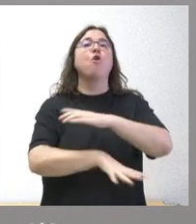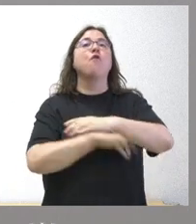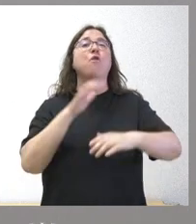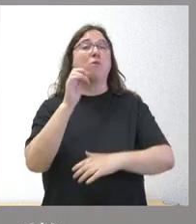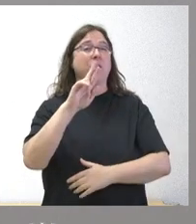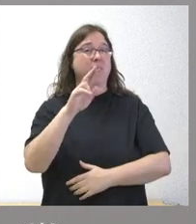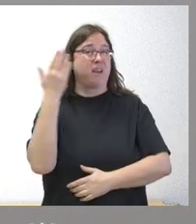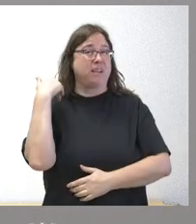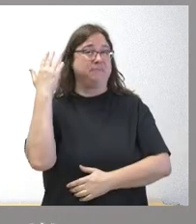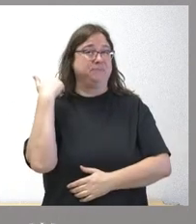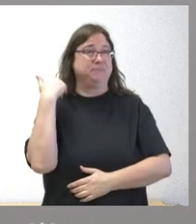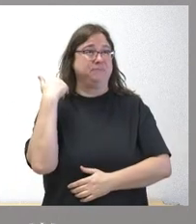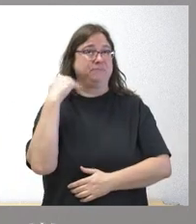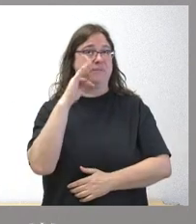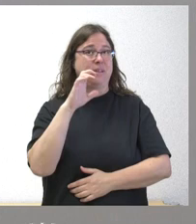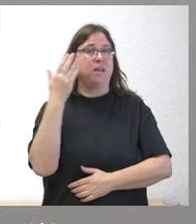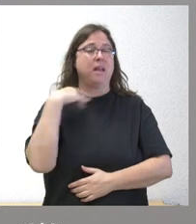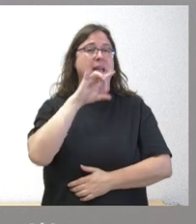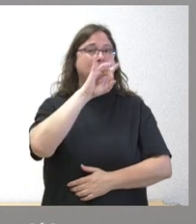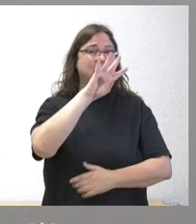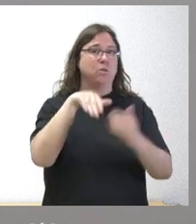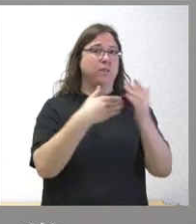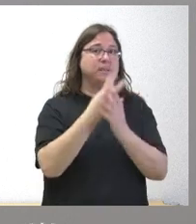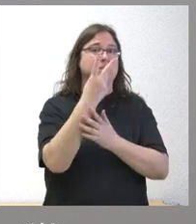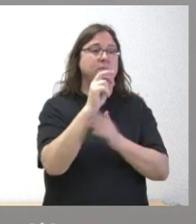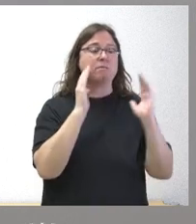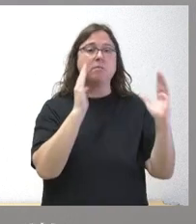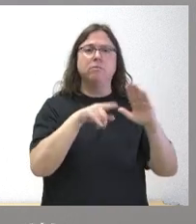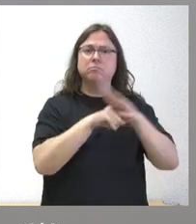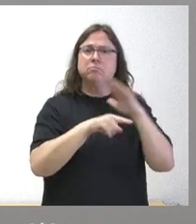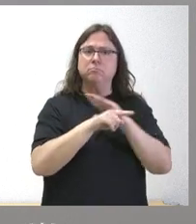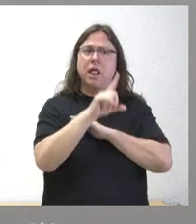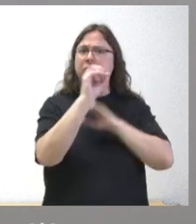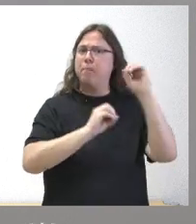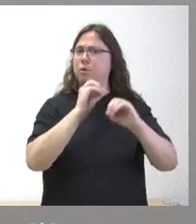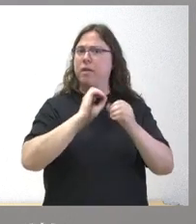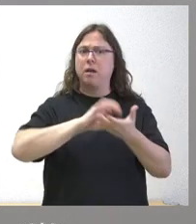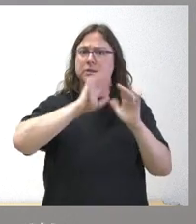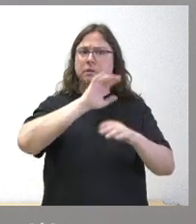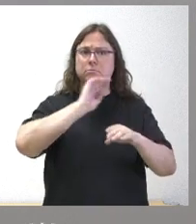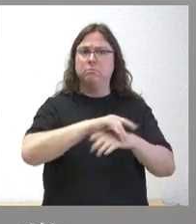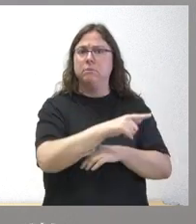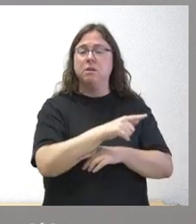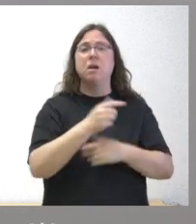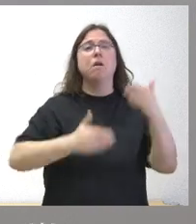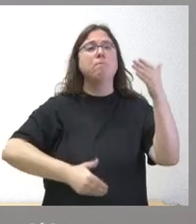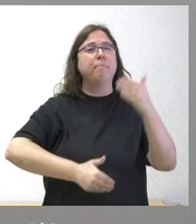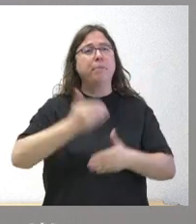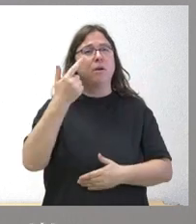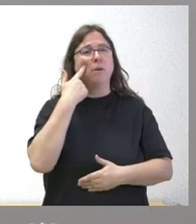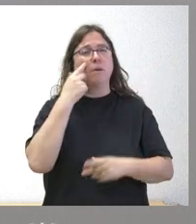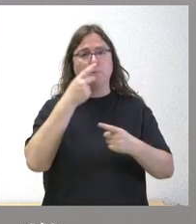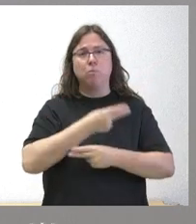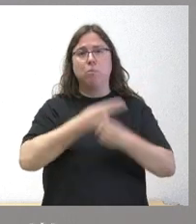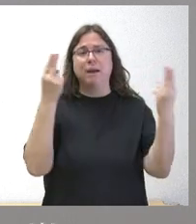anterior en los periodos 14-20 la ejecución de Castilla y León fue el 100% y habrán visto ustedes en prensa que se publicó por parte del